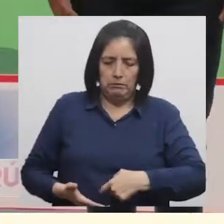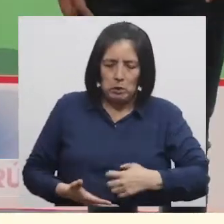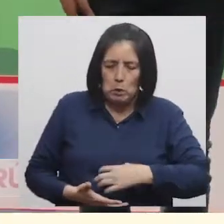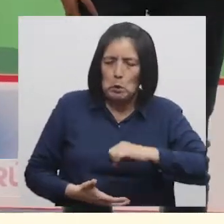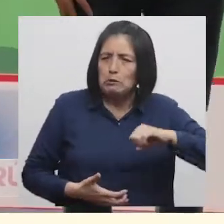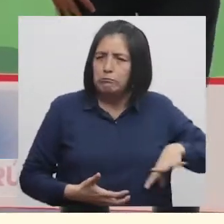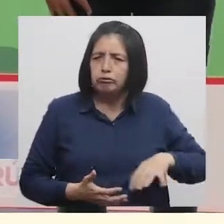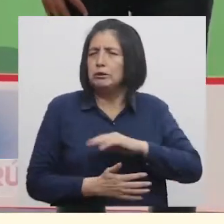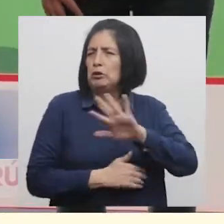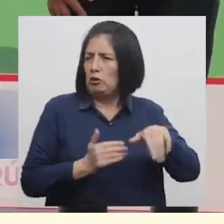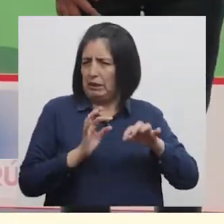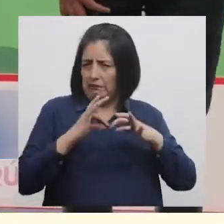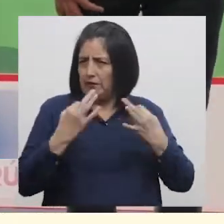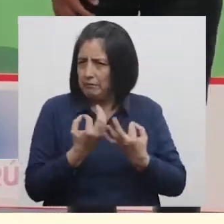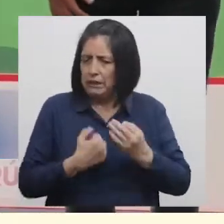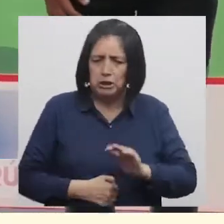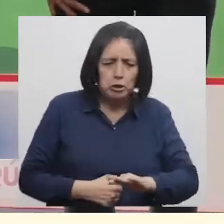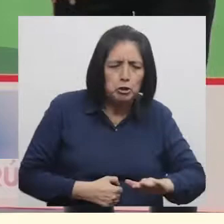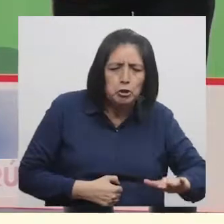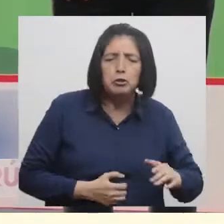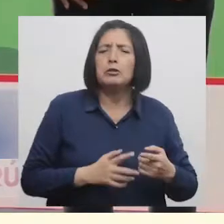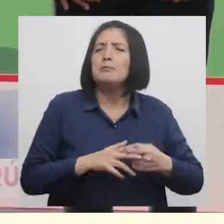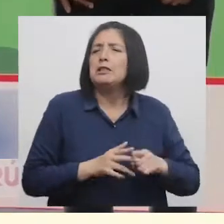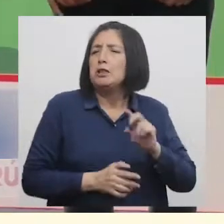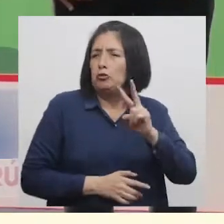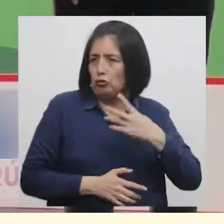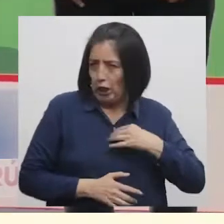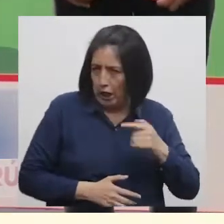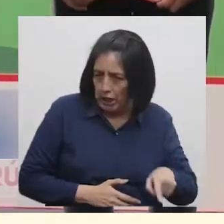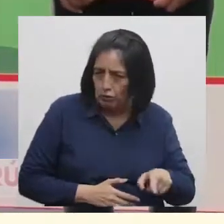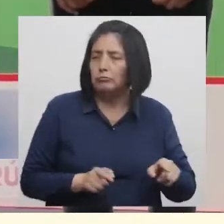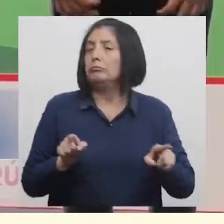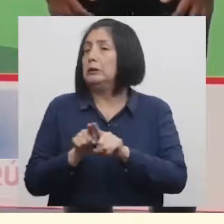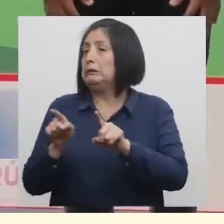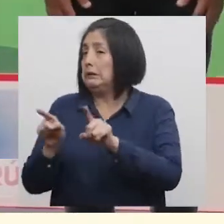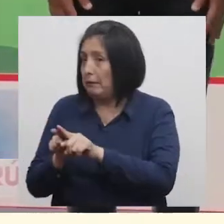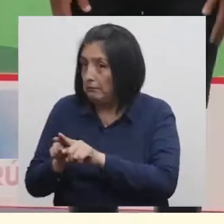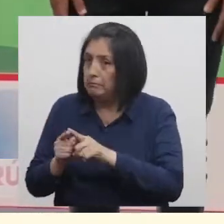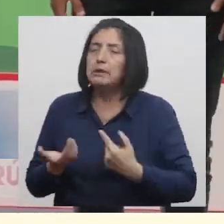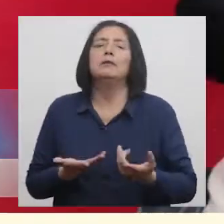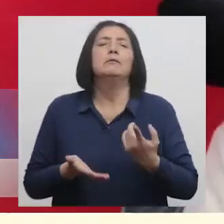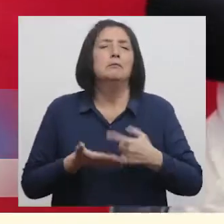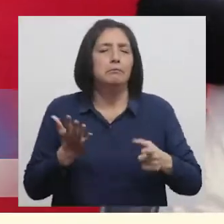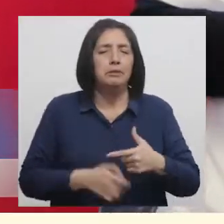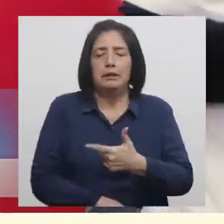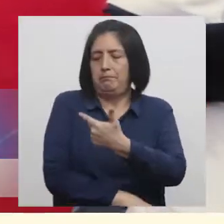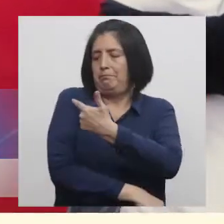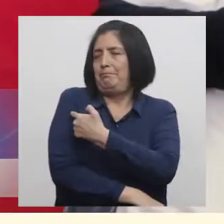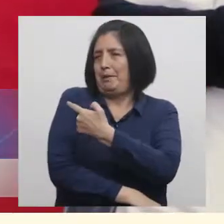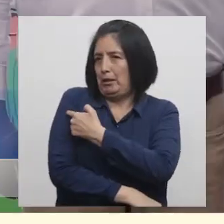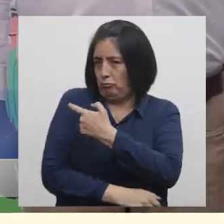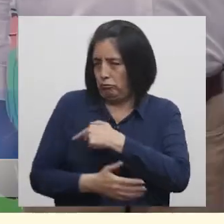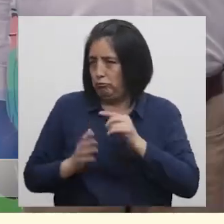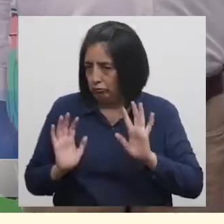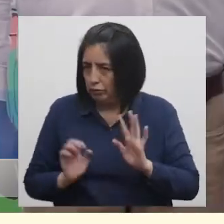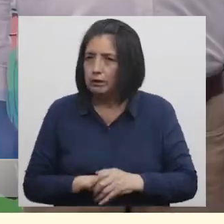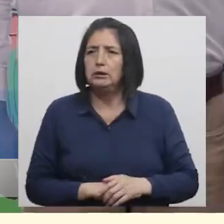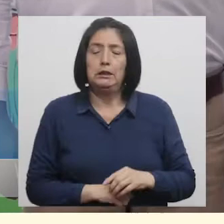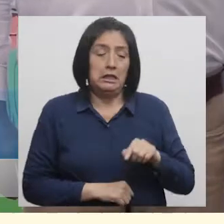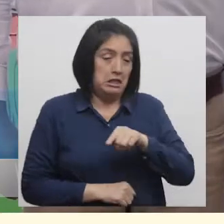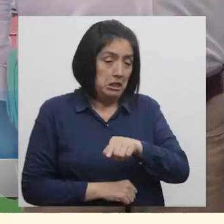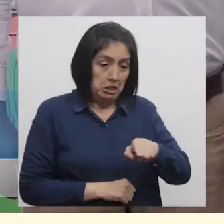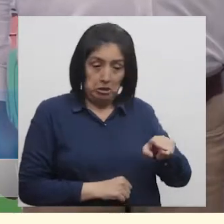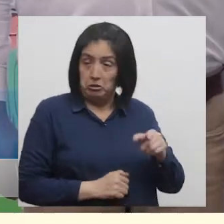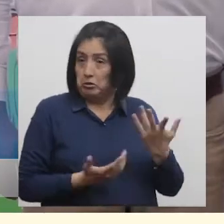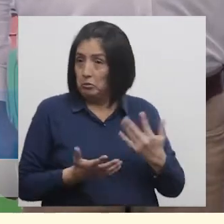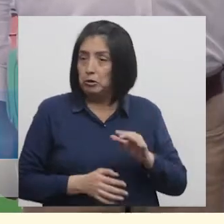toda la familia Todos los niñitos a partir de los 2 años Pero además también para recibir vacunas si lo necesitaran Así como este